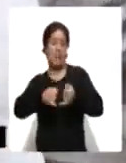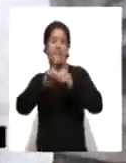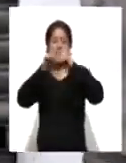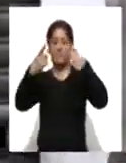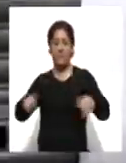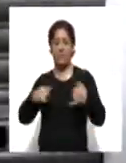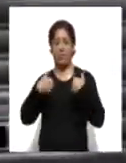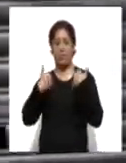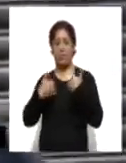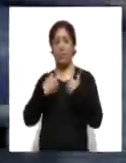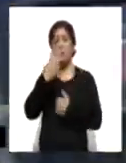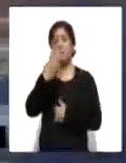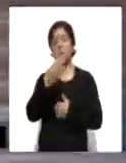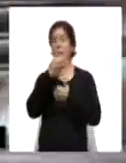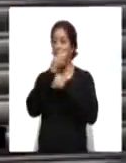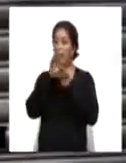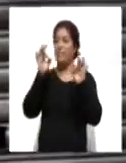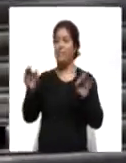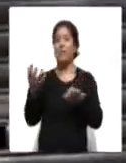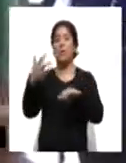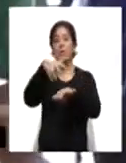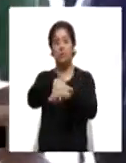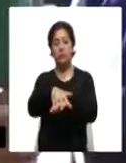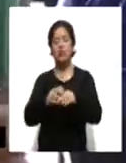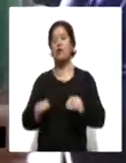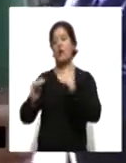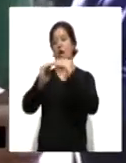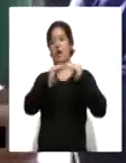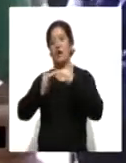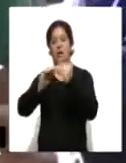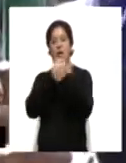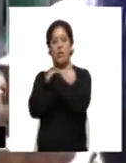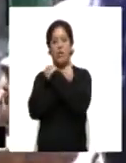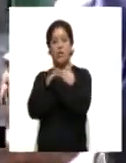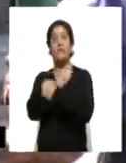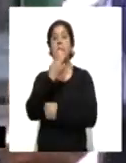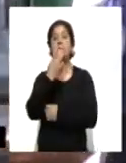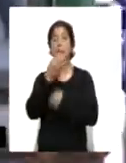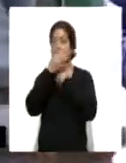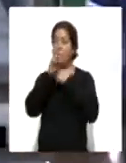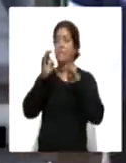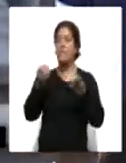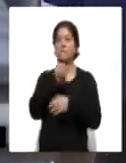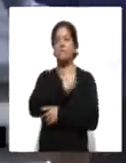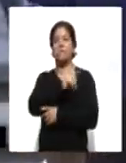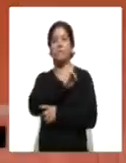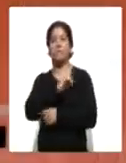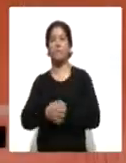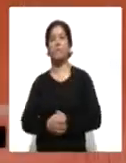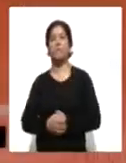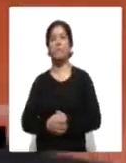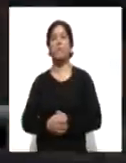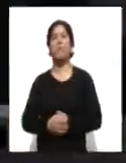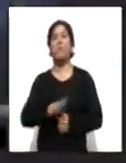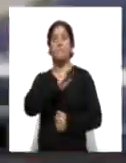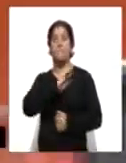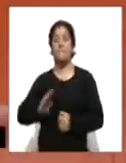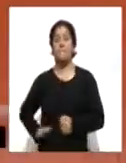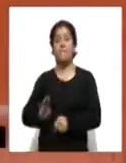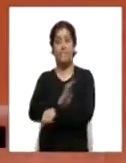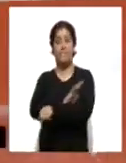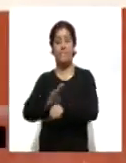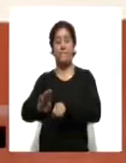juventud, tres campañas de inclusión y equidad educativa y tres campañas de salud. Los municipios beneficiados fueron